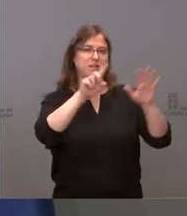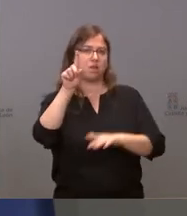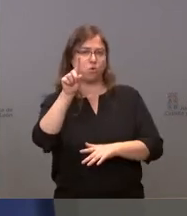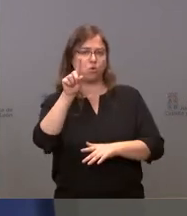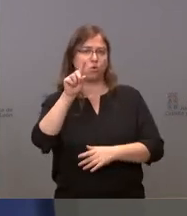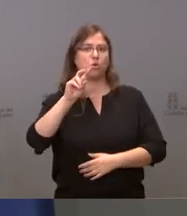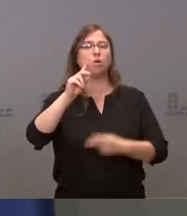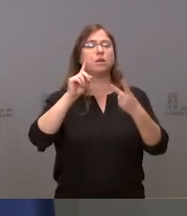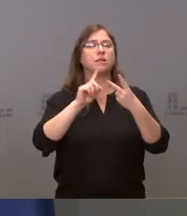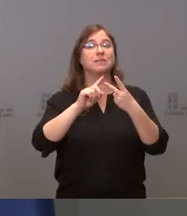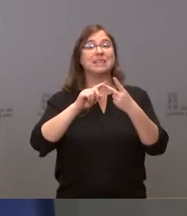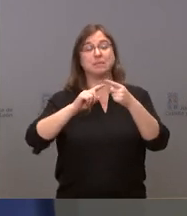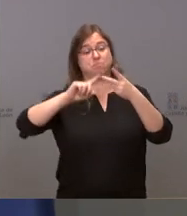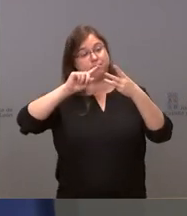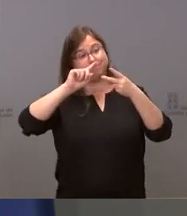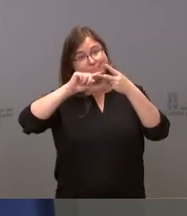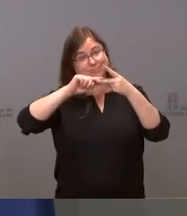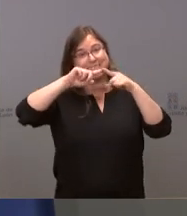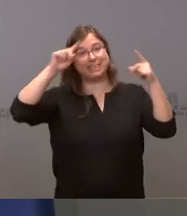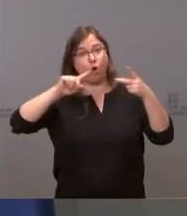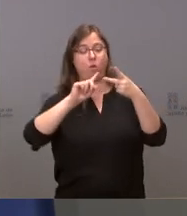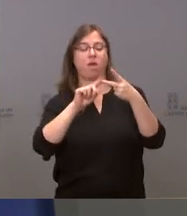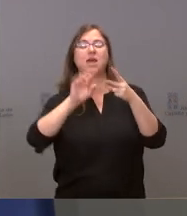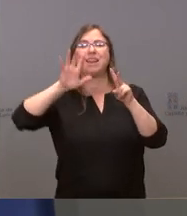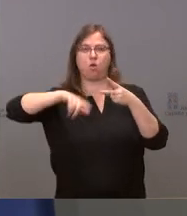segunda, después de Segovia, con menor incidencia en ese tramo de edad.